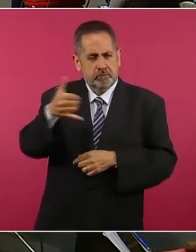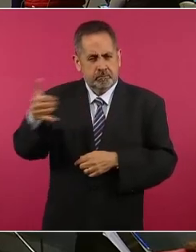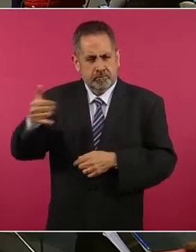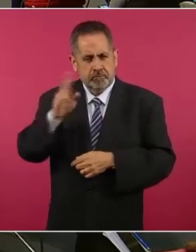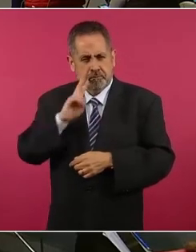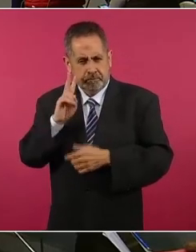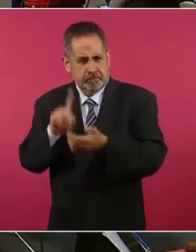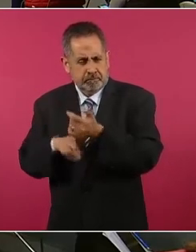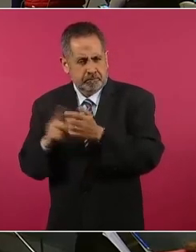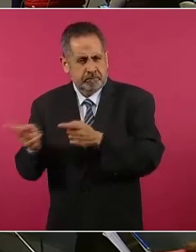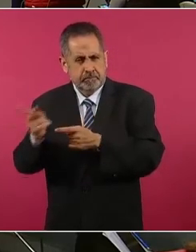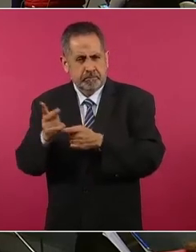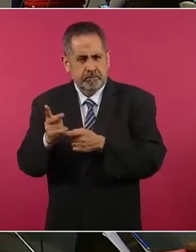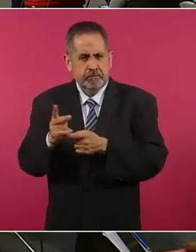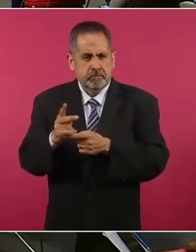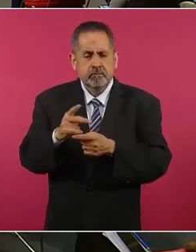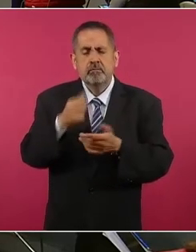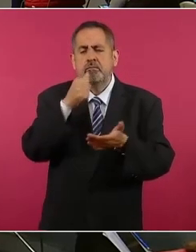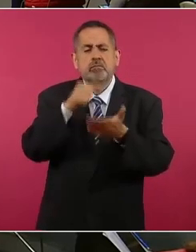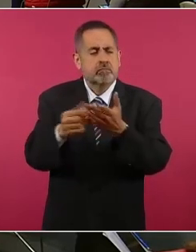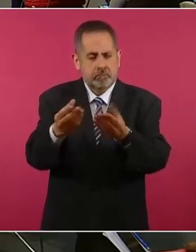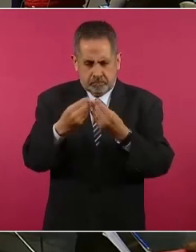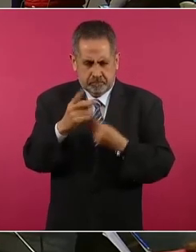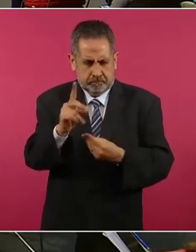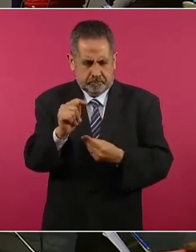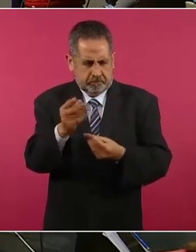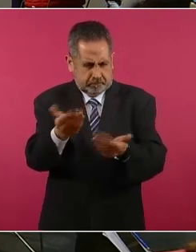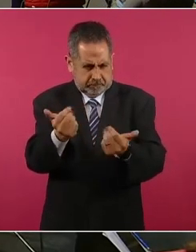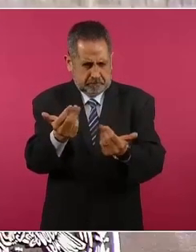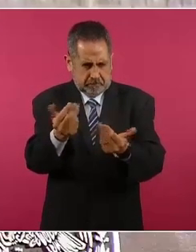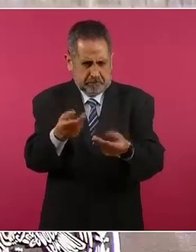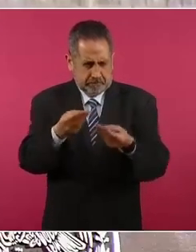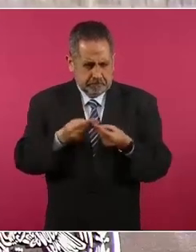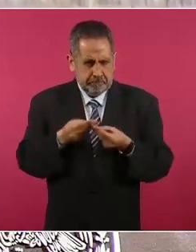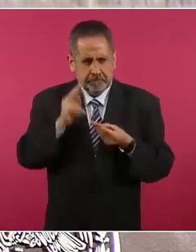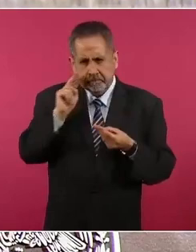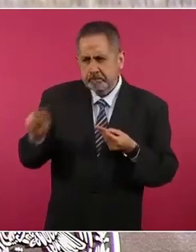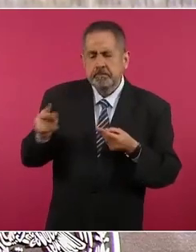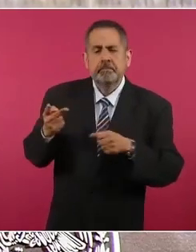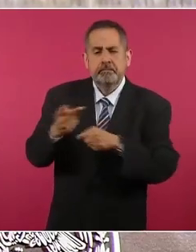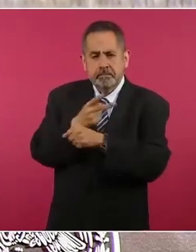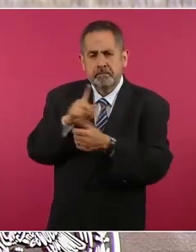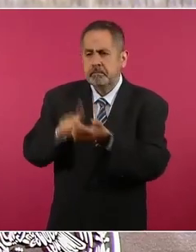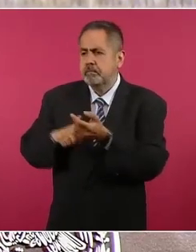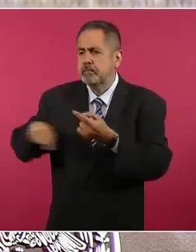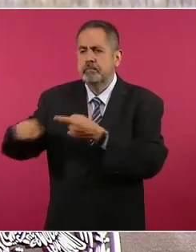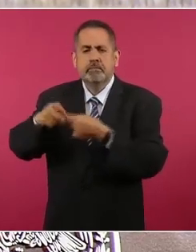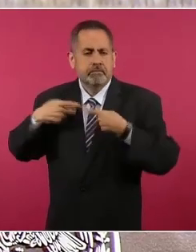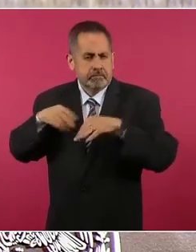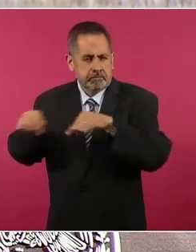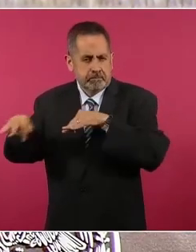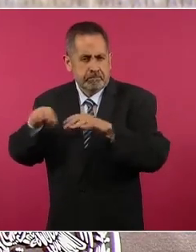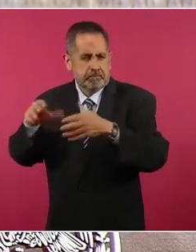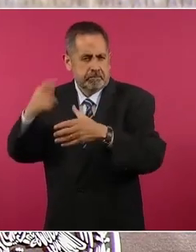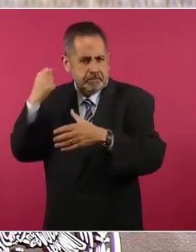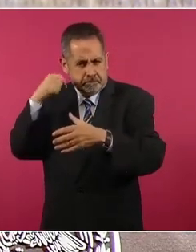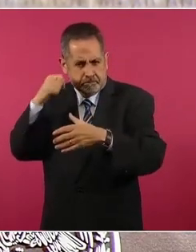nos vuelves a dar los datos y vemos lo de los trabajadores petroleros